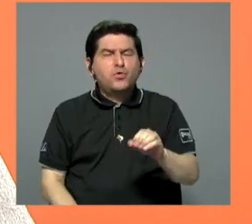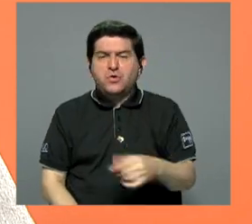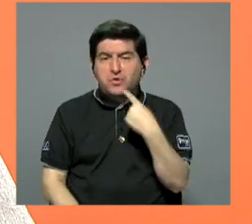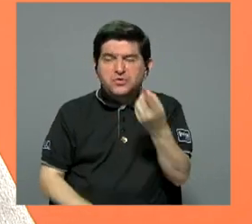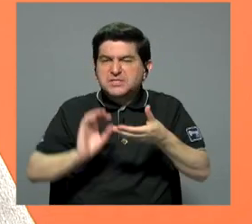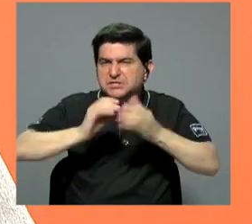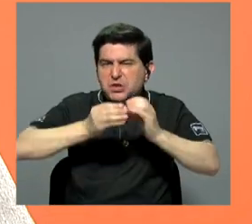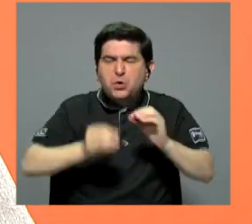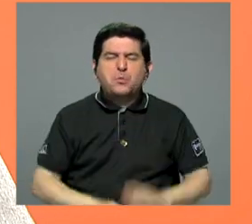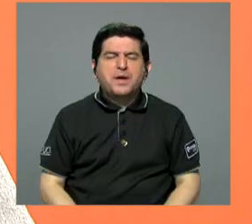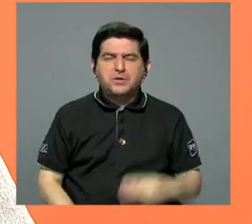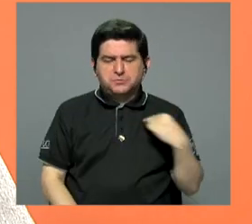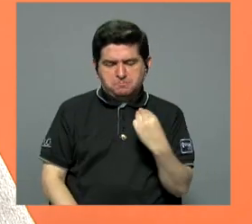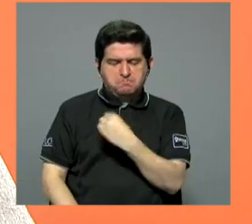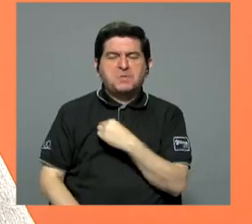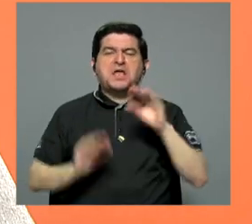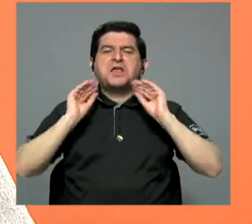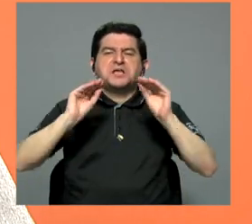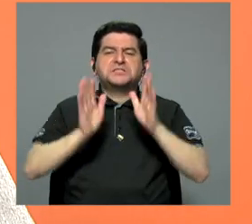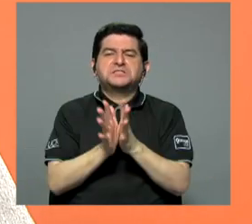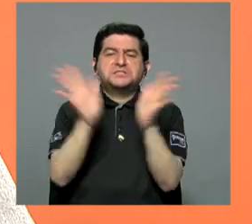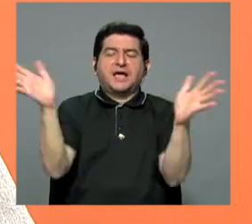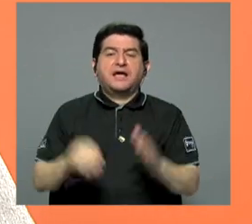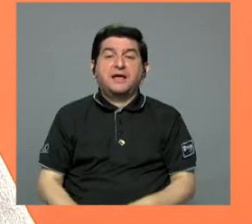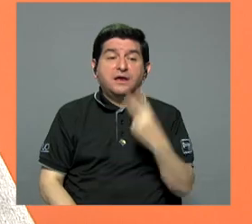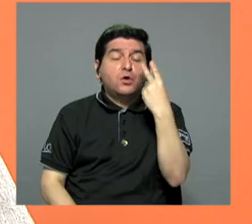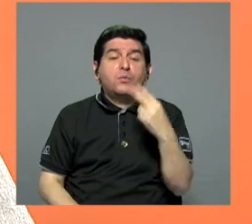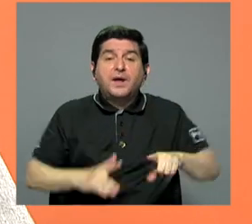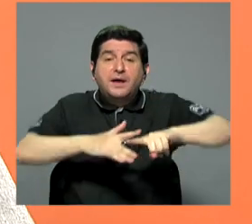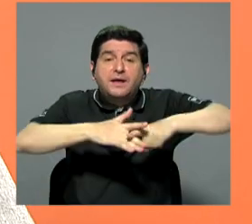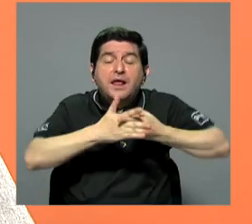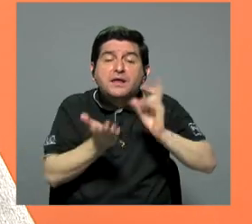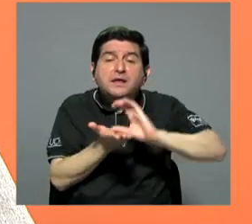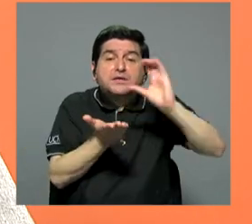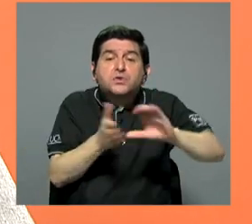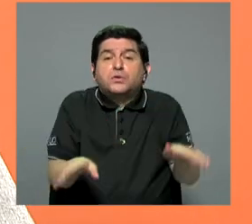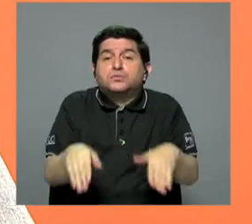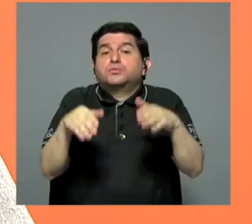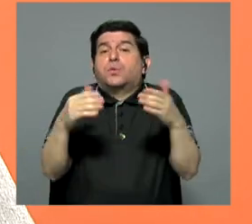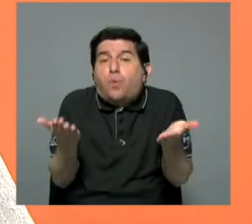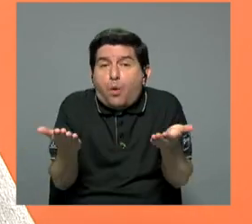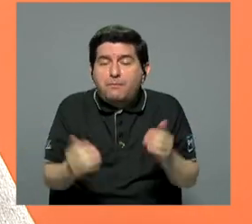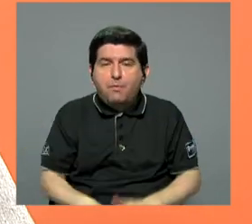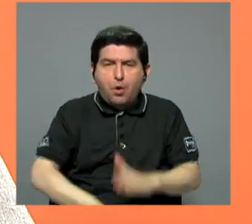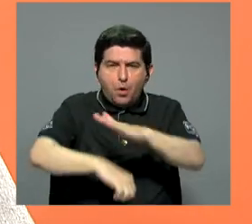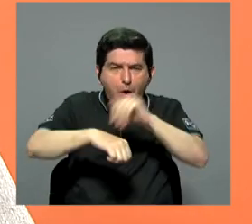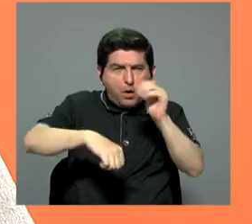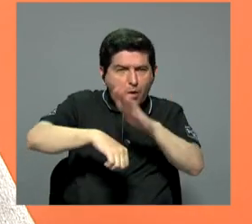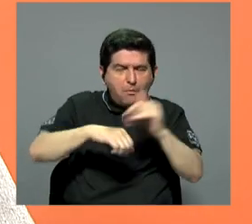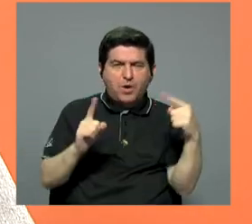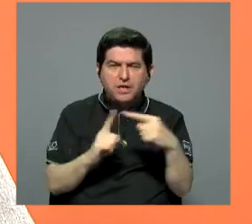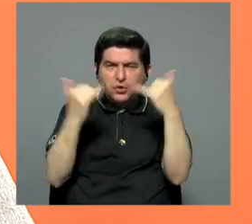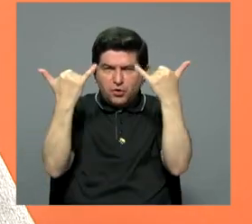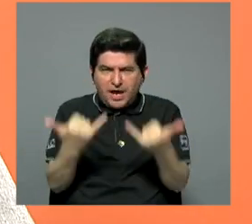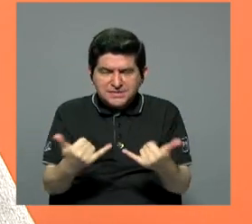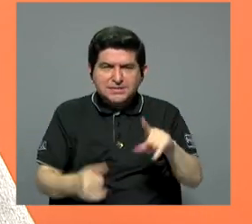según los datos del Ministerio de Educación. Así que veremos cómo se da este reinicio del curso electivo con una convocatoria por lo menos hasta ahora del 100% de